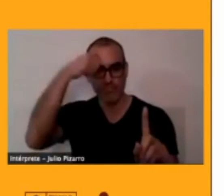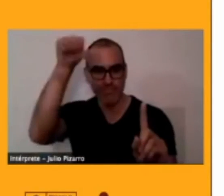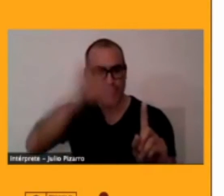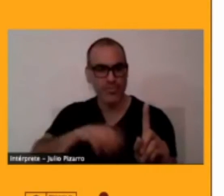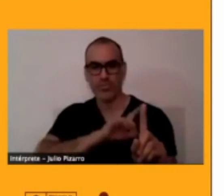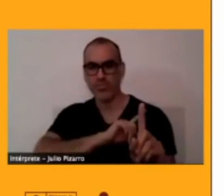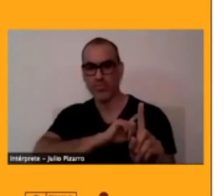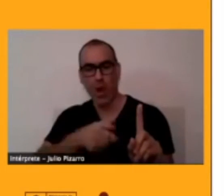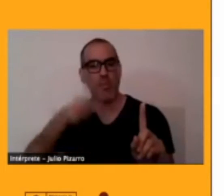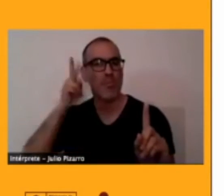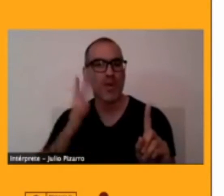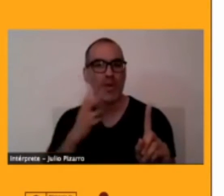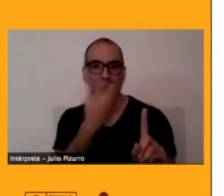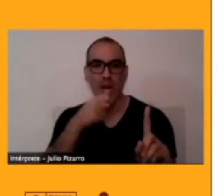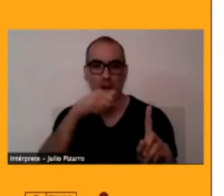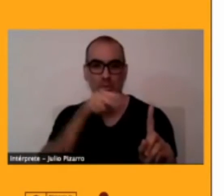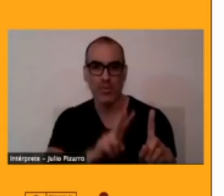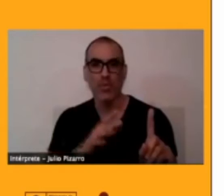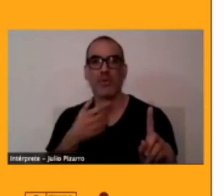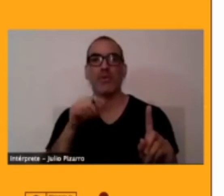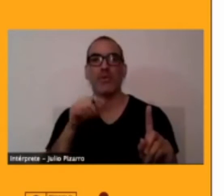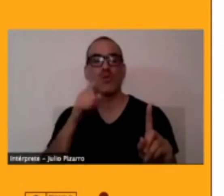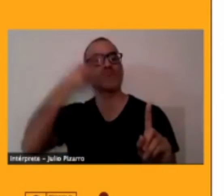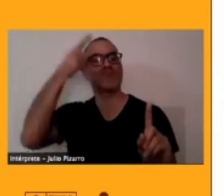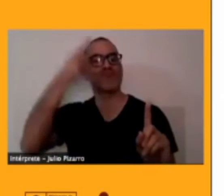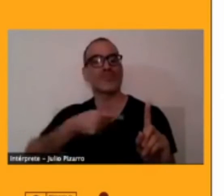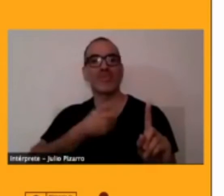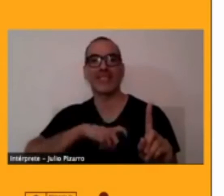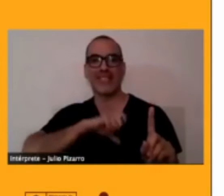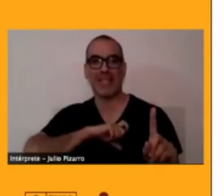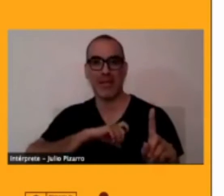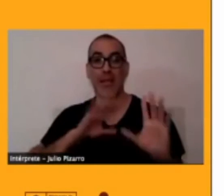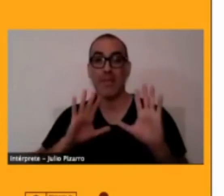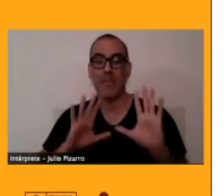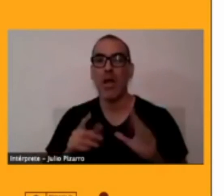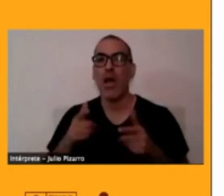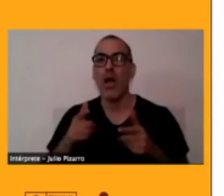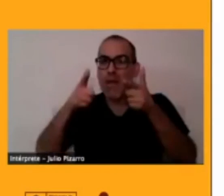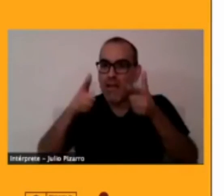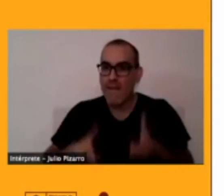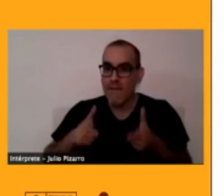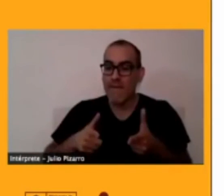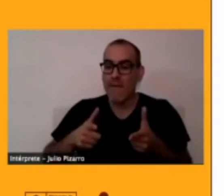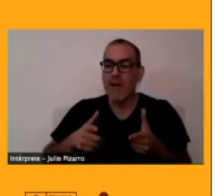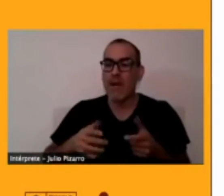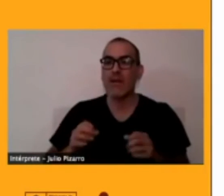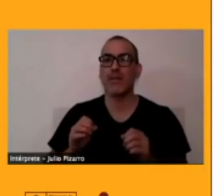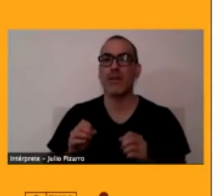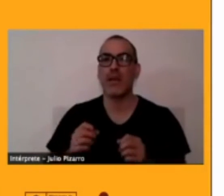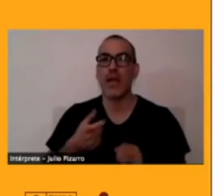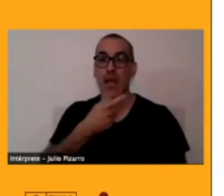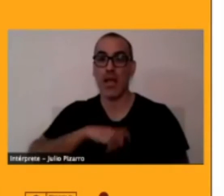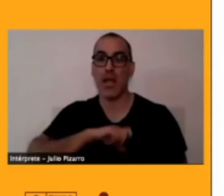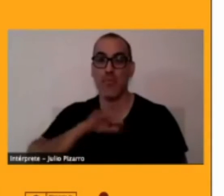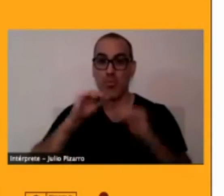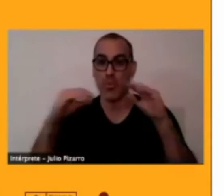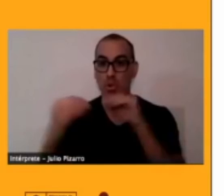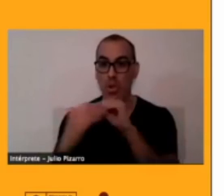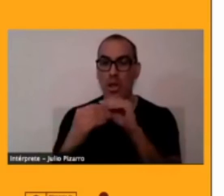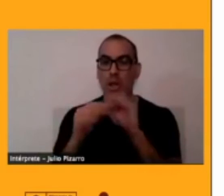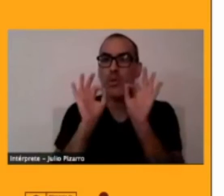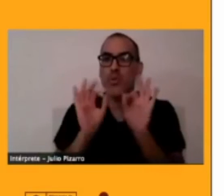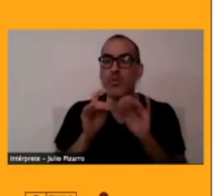exitoso en su implementación en las partes bajas de la República de Chile actual, ¿verdad?, como la costa, porque